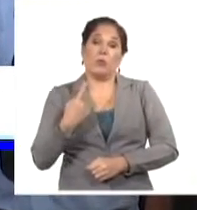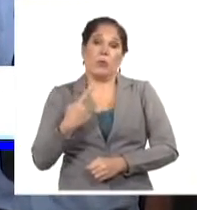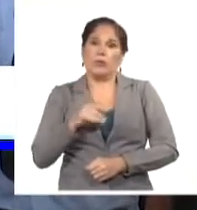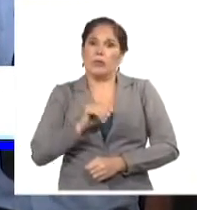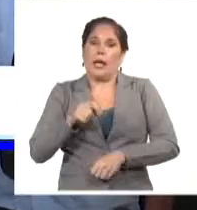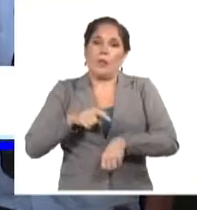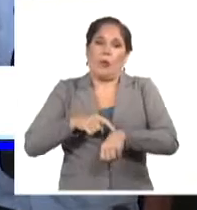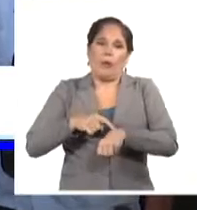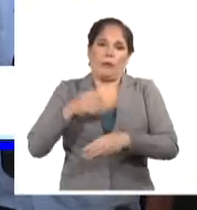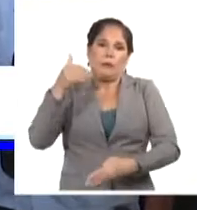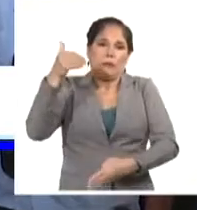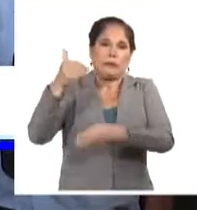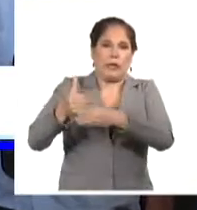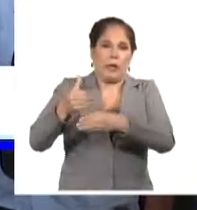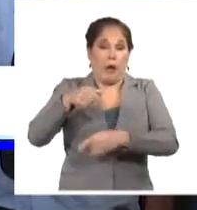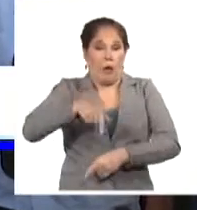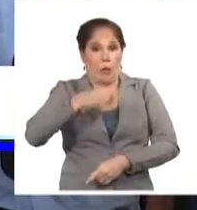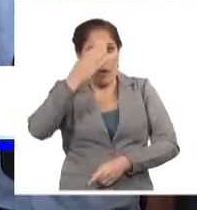determinado.